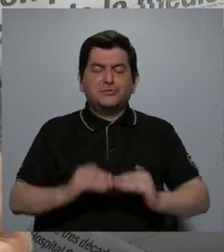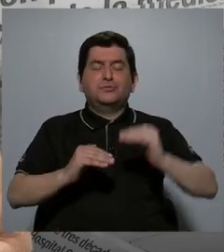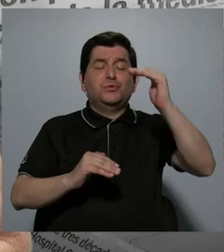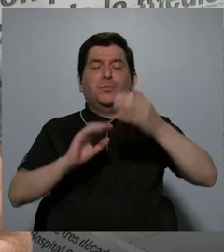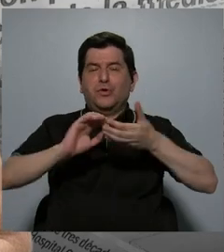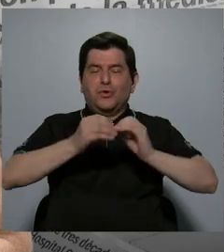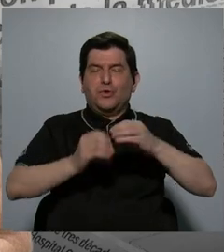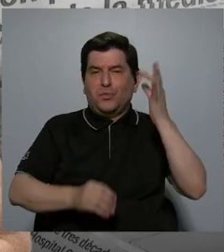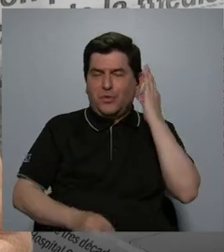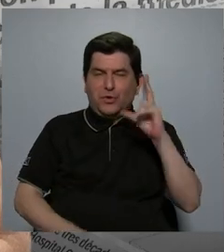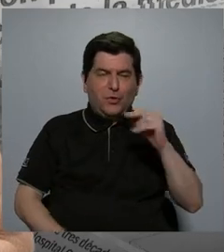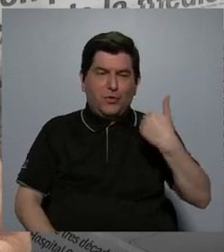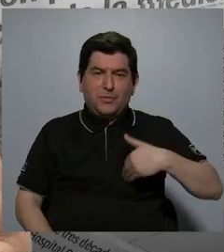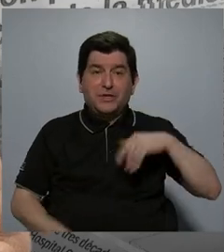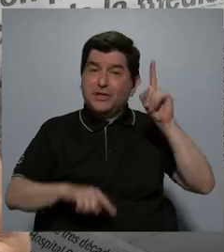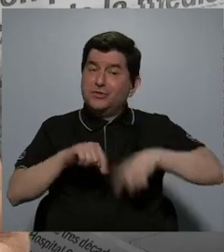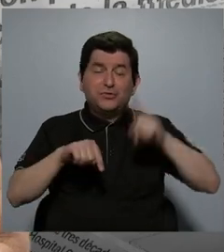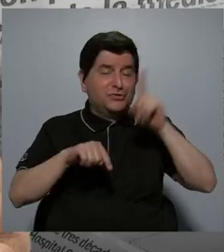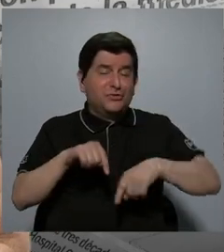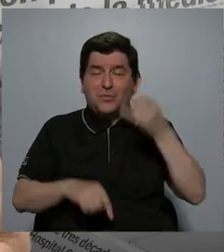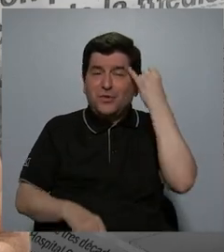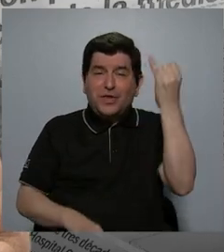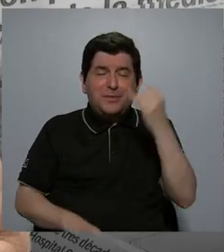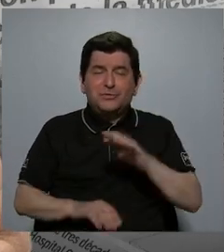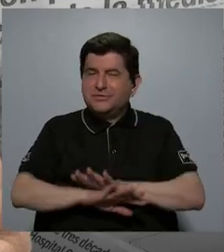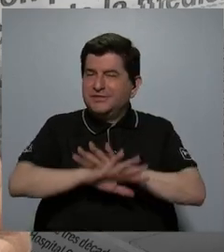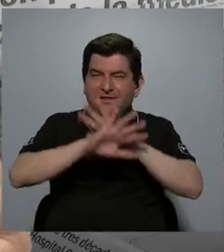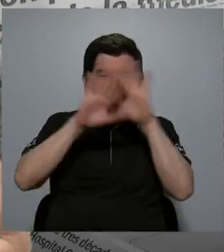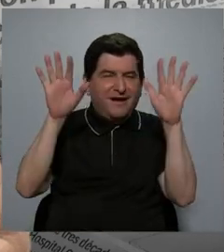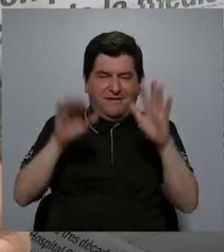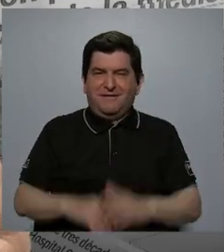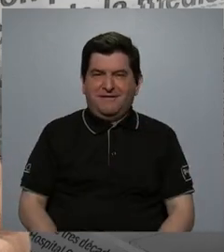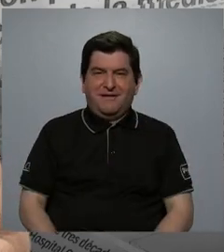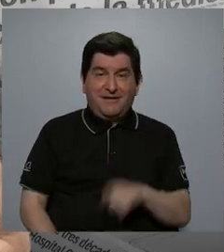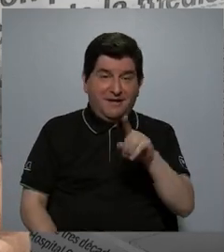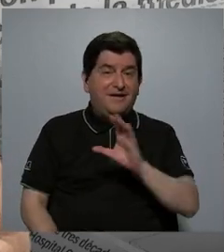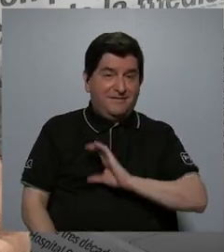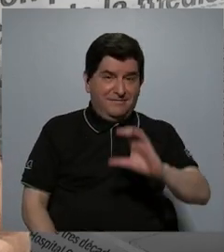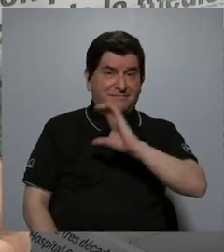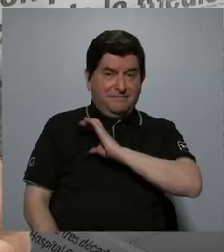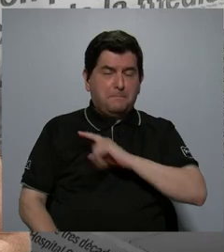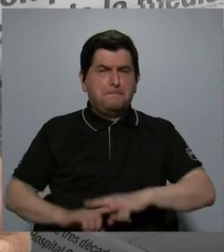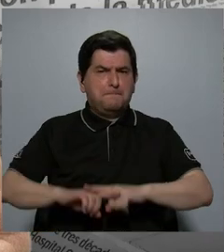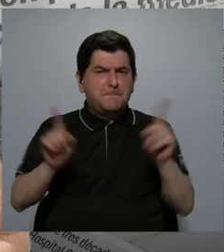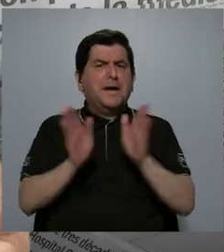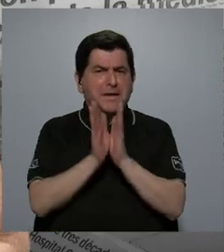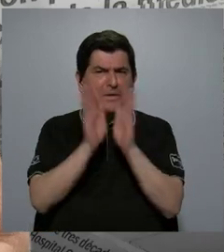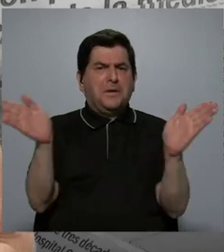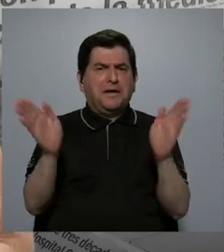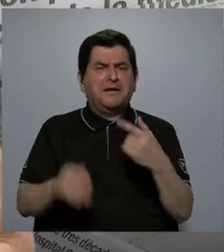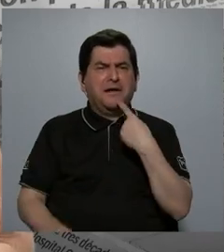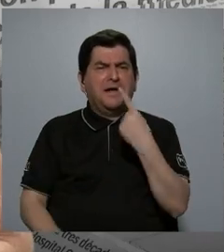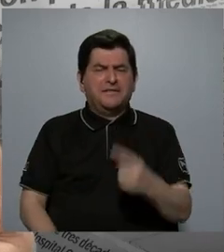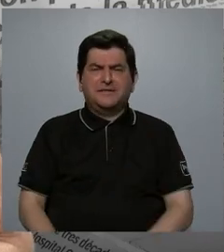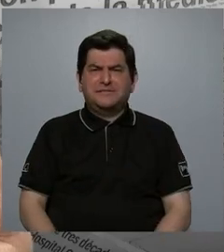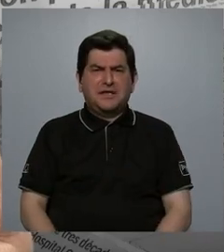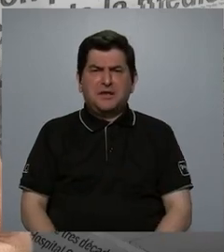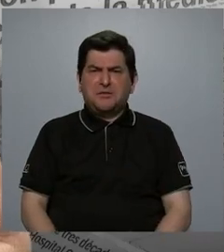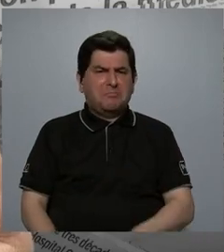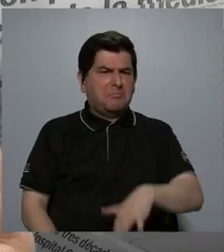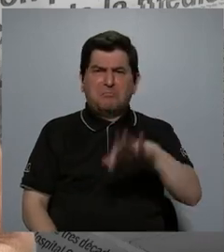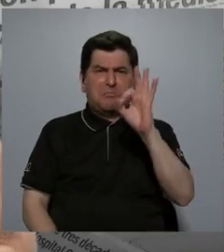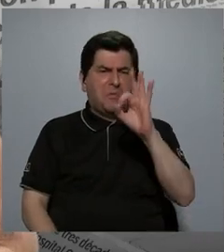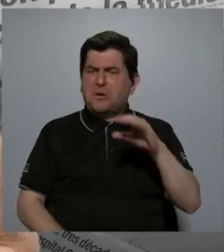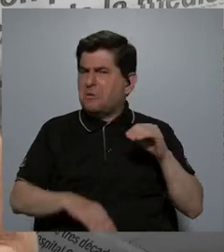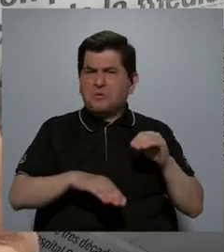mujeres que hombres. Entonces, no podemos sacar conclusiones muy, muy claras sobre este aspecto, pero en general podría decir que no encontramos